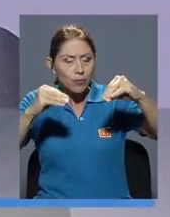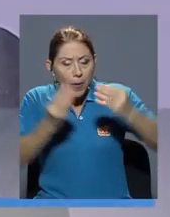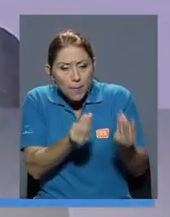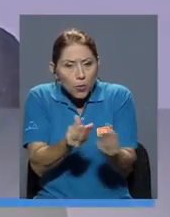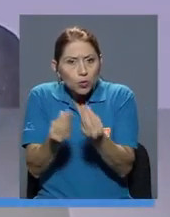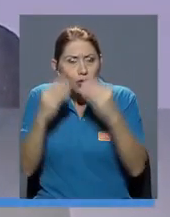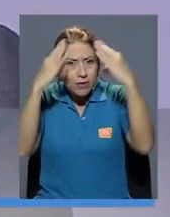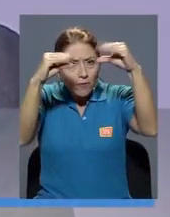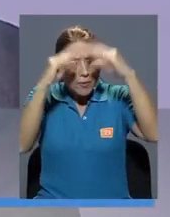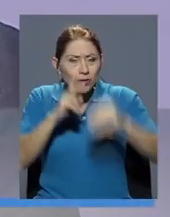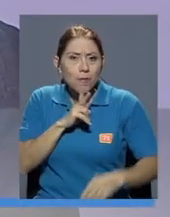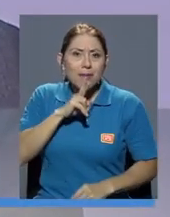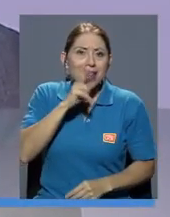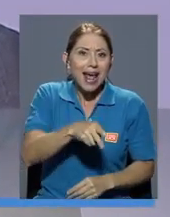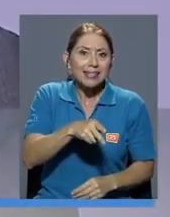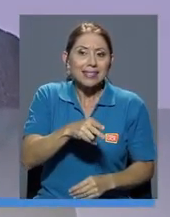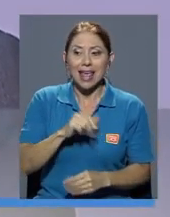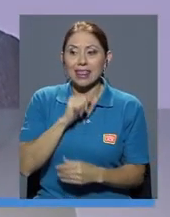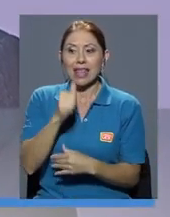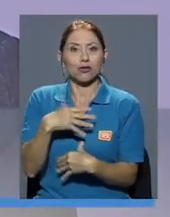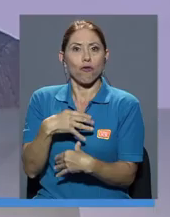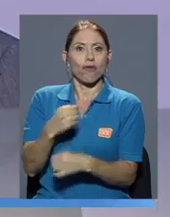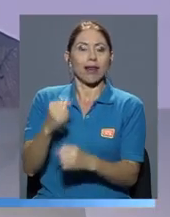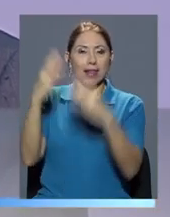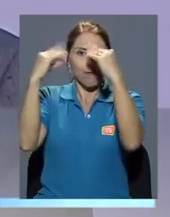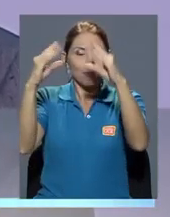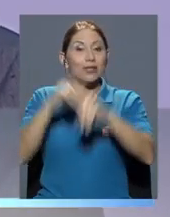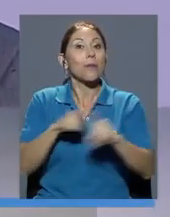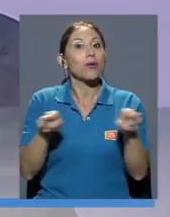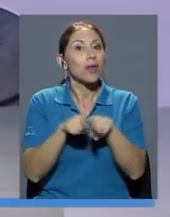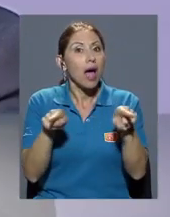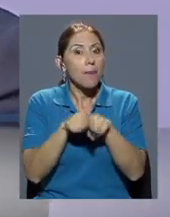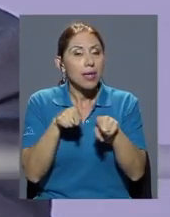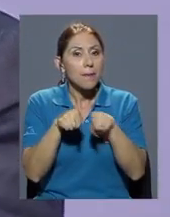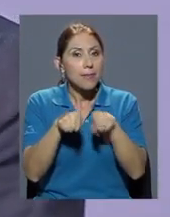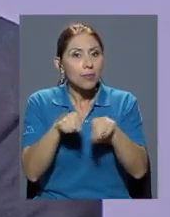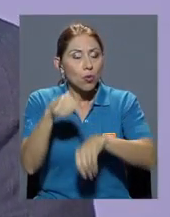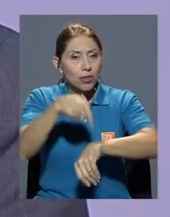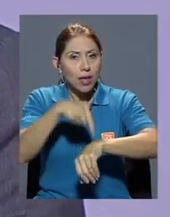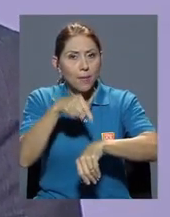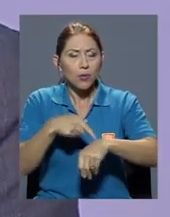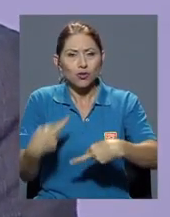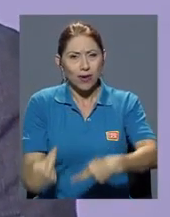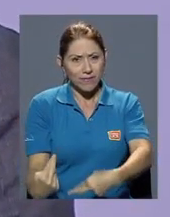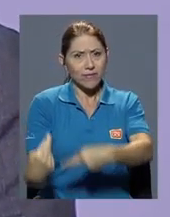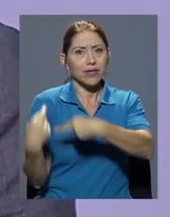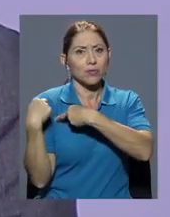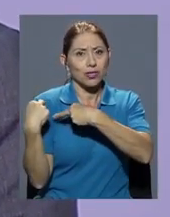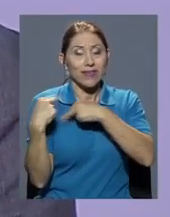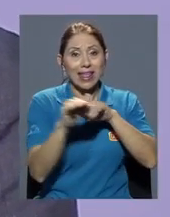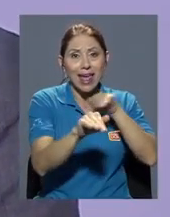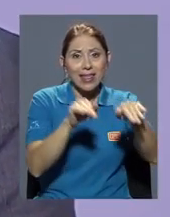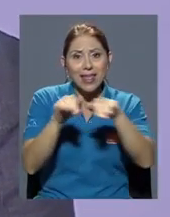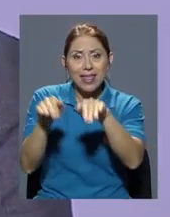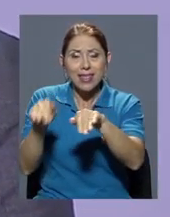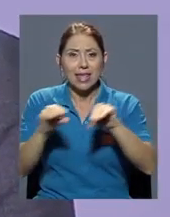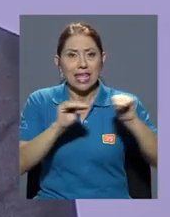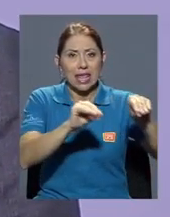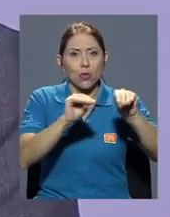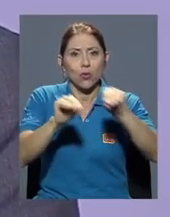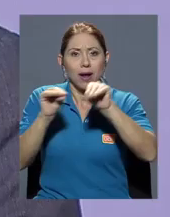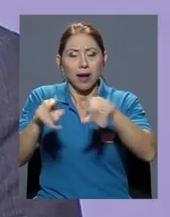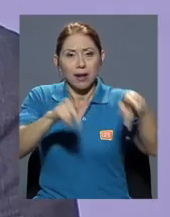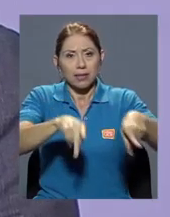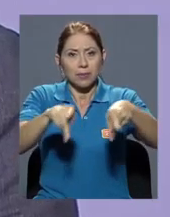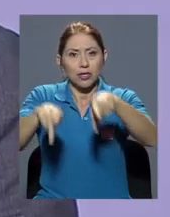desconfiar de la información, pero al mismo tiempo es una responsabilidad aún más grande de advertir y educar a la ciudadanía